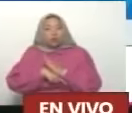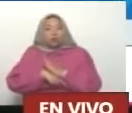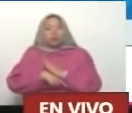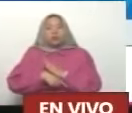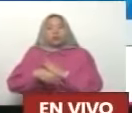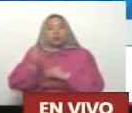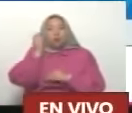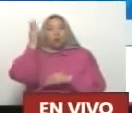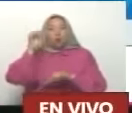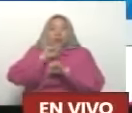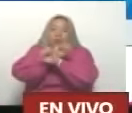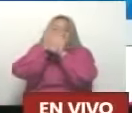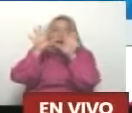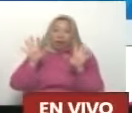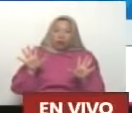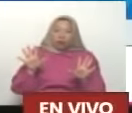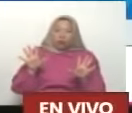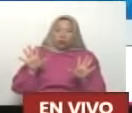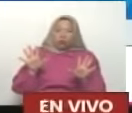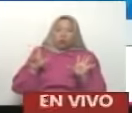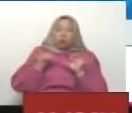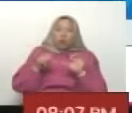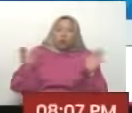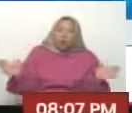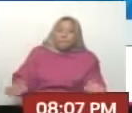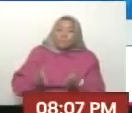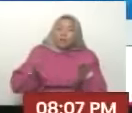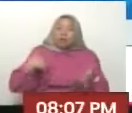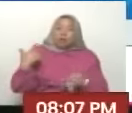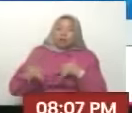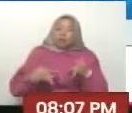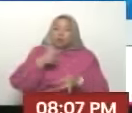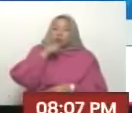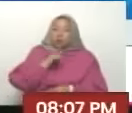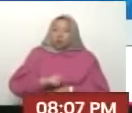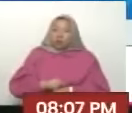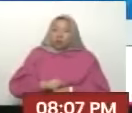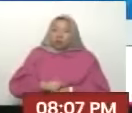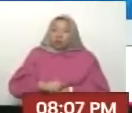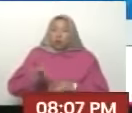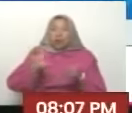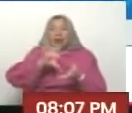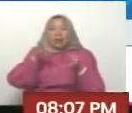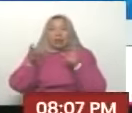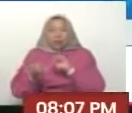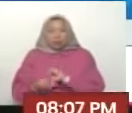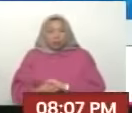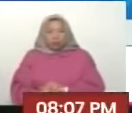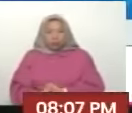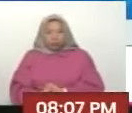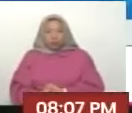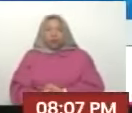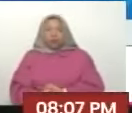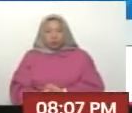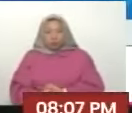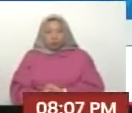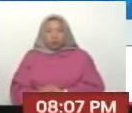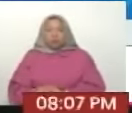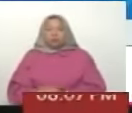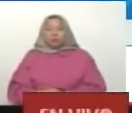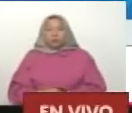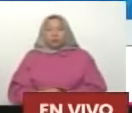conceptos claros Que nos empujaba A la acción histórica A la transformación Llevaba Llevaba